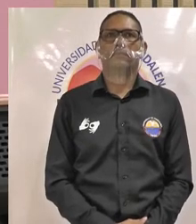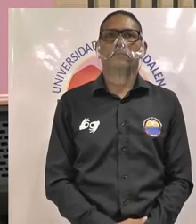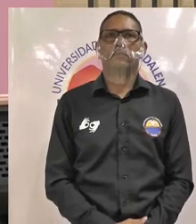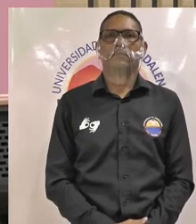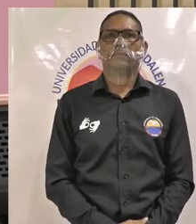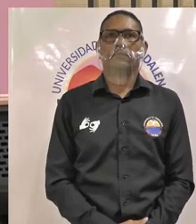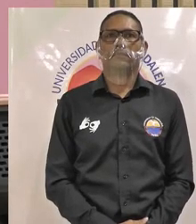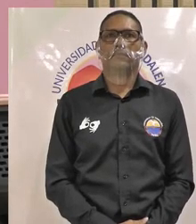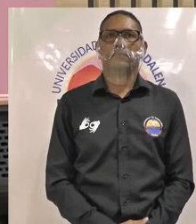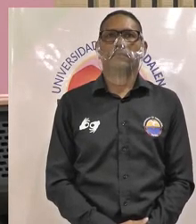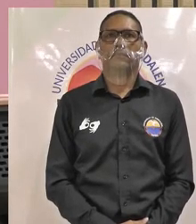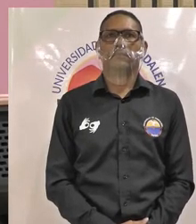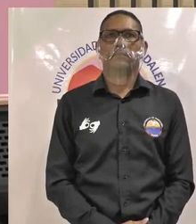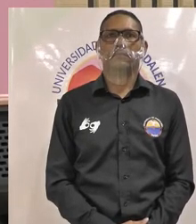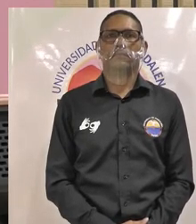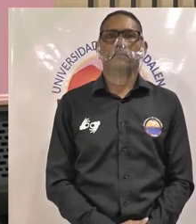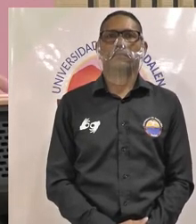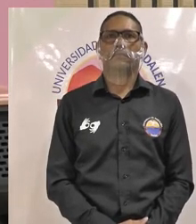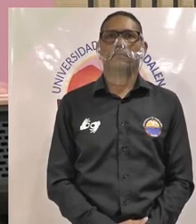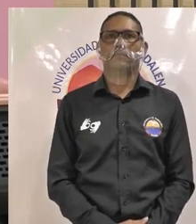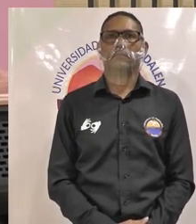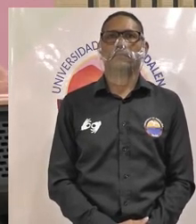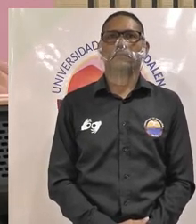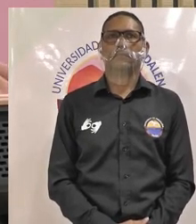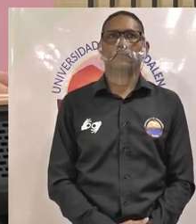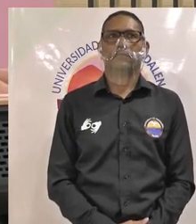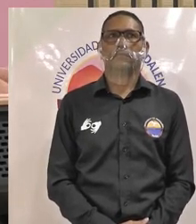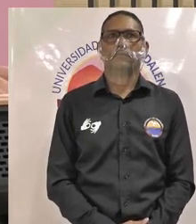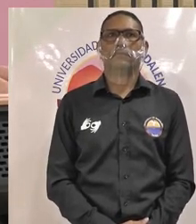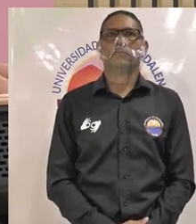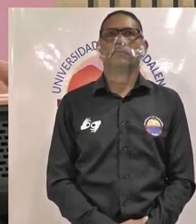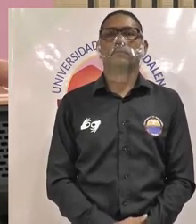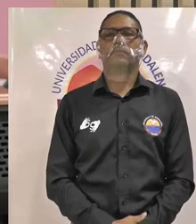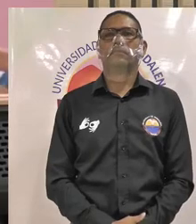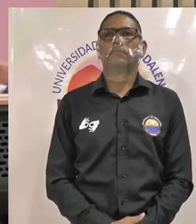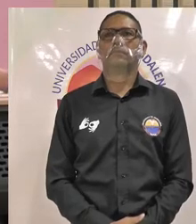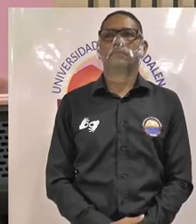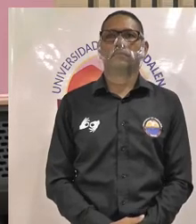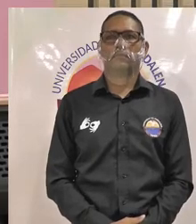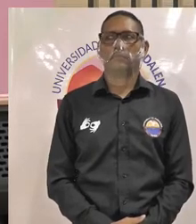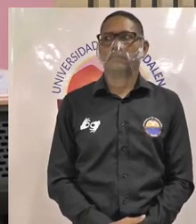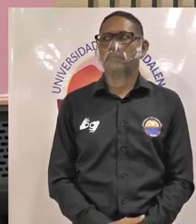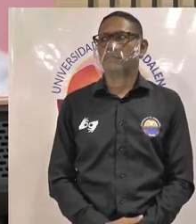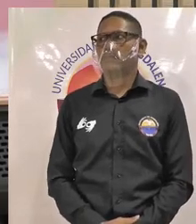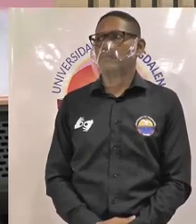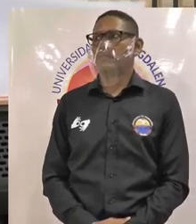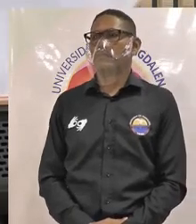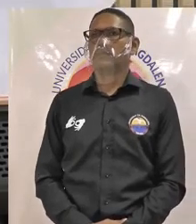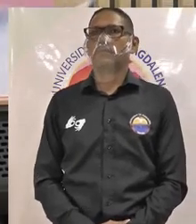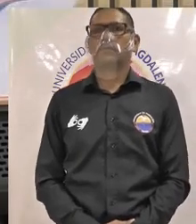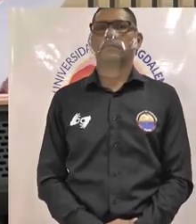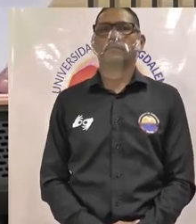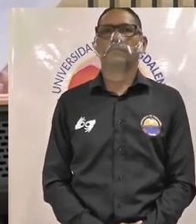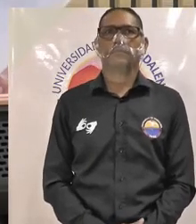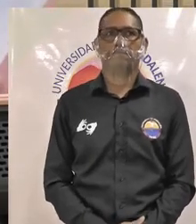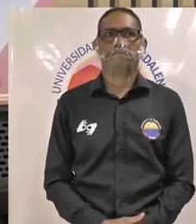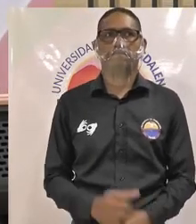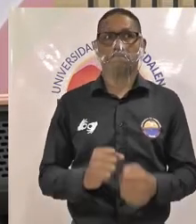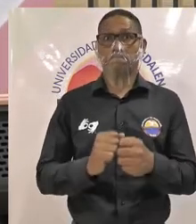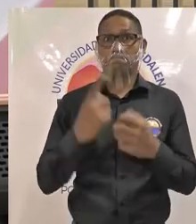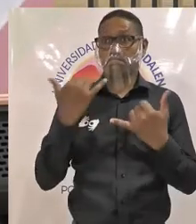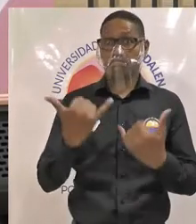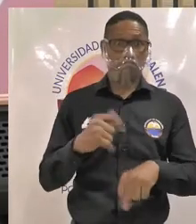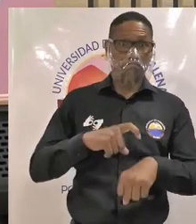Sí Sí Sí Bueno, de los dos micrófonos ¿ya está listo? Ok Sí Entonces, en aras del